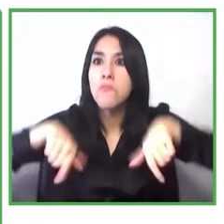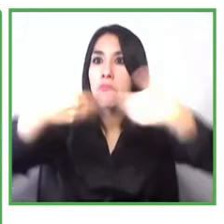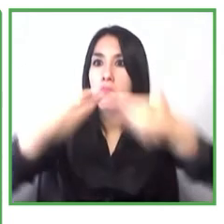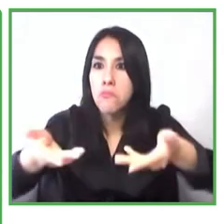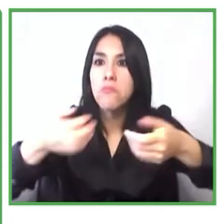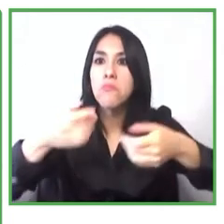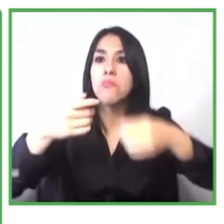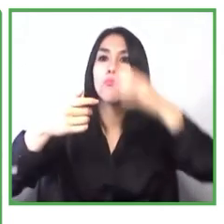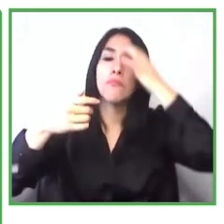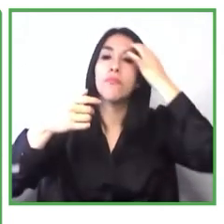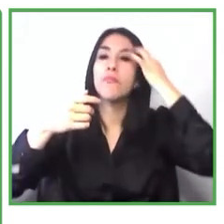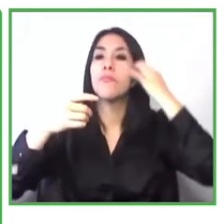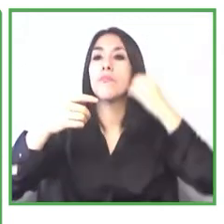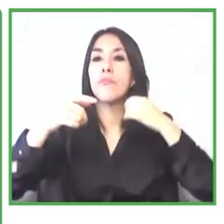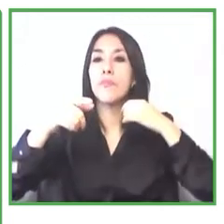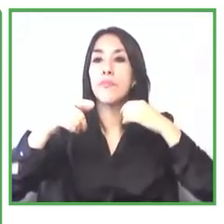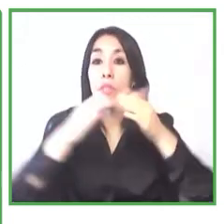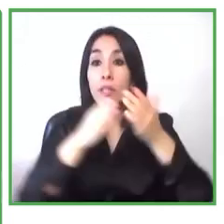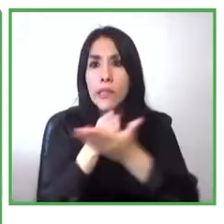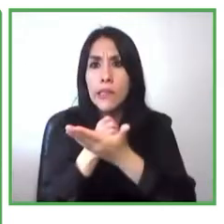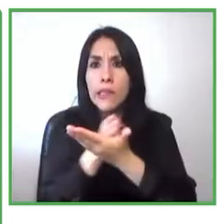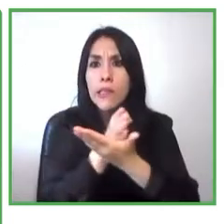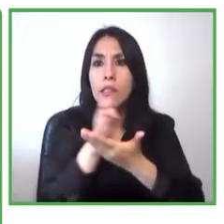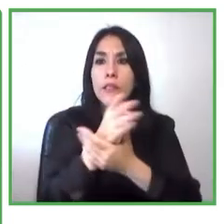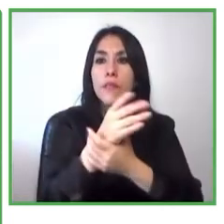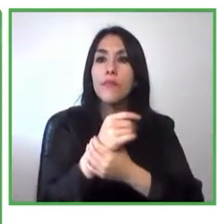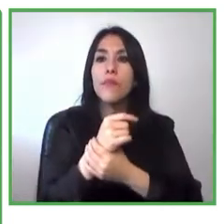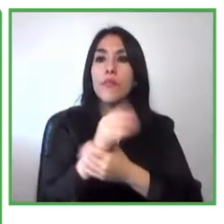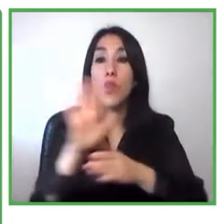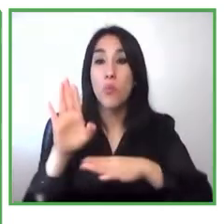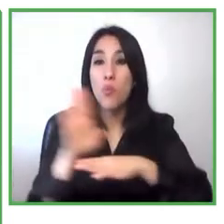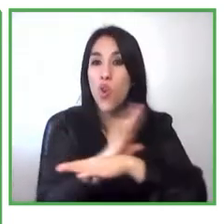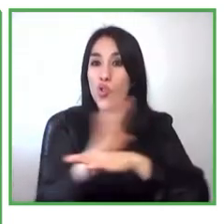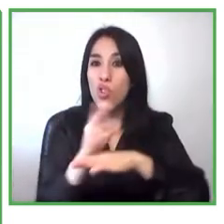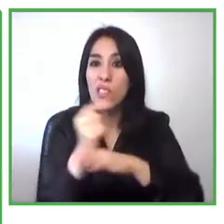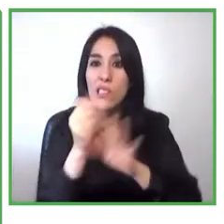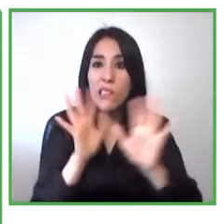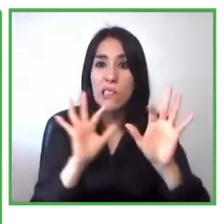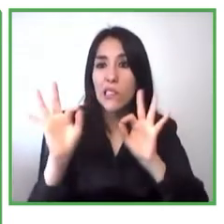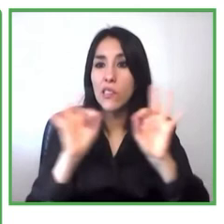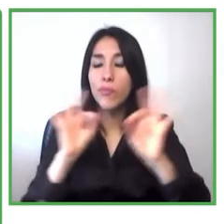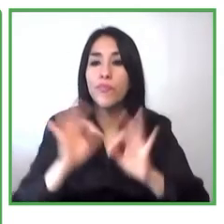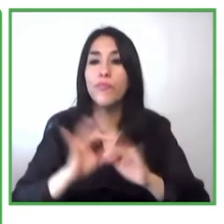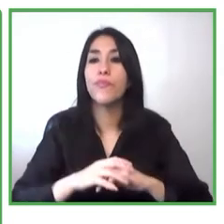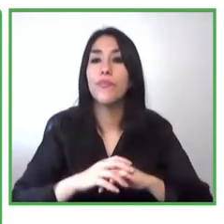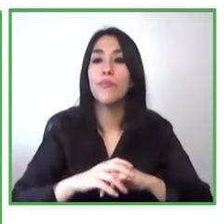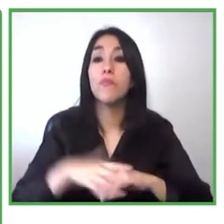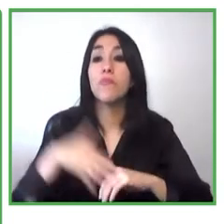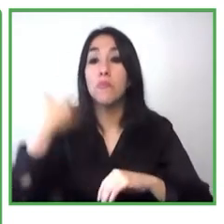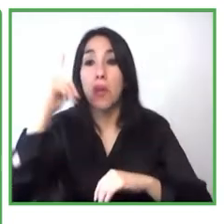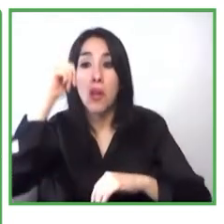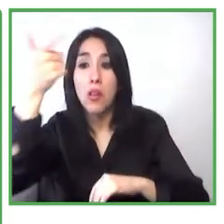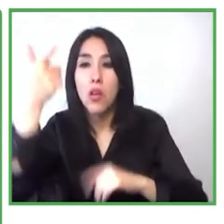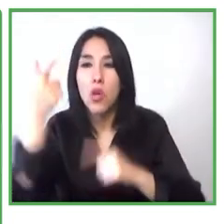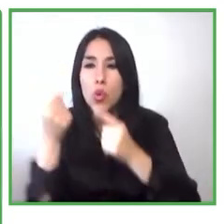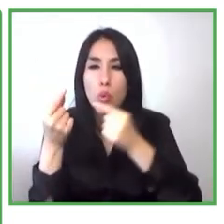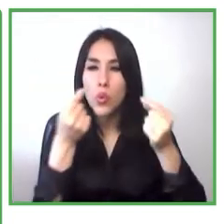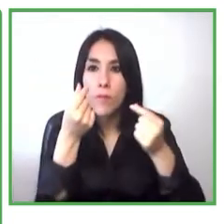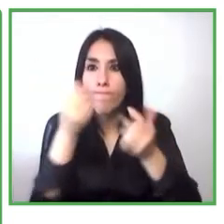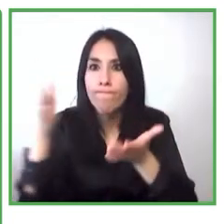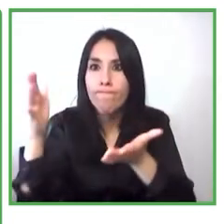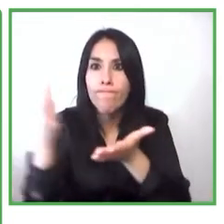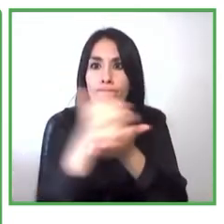negocio y generar ingresos para poder asegurar el